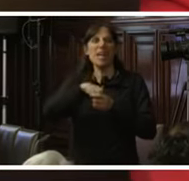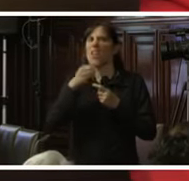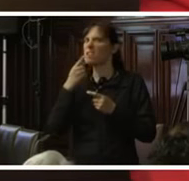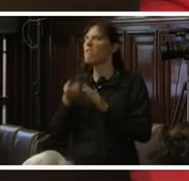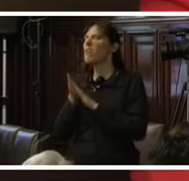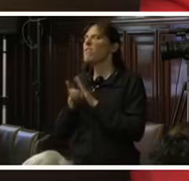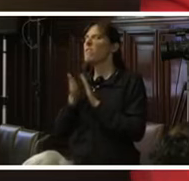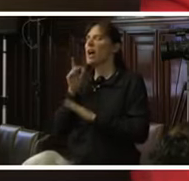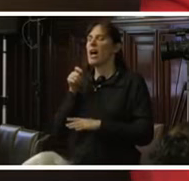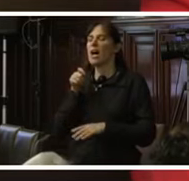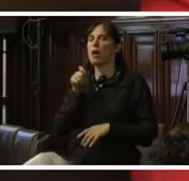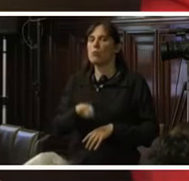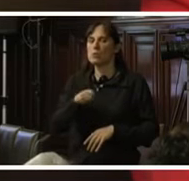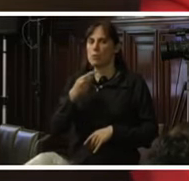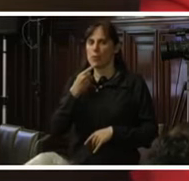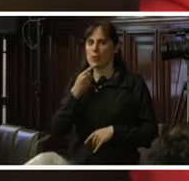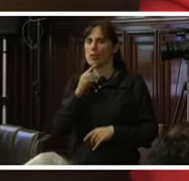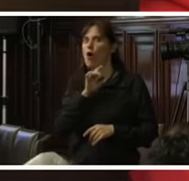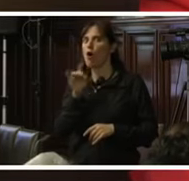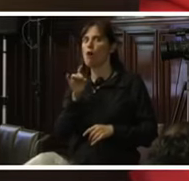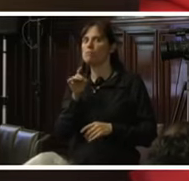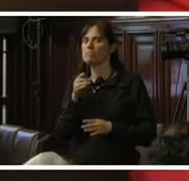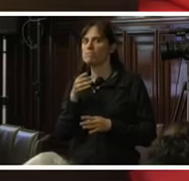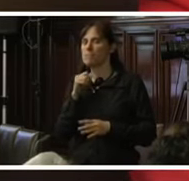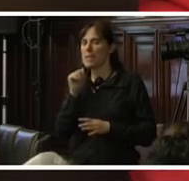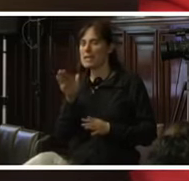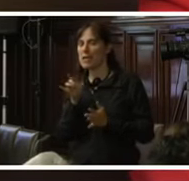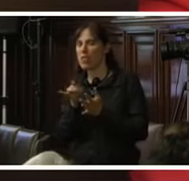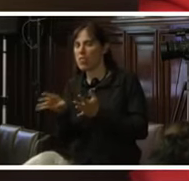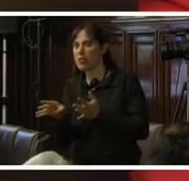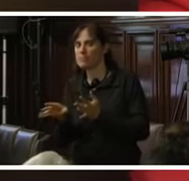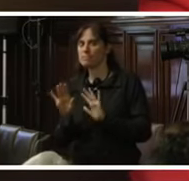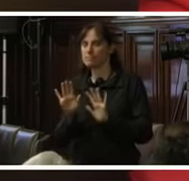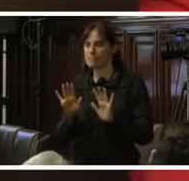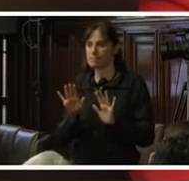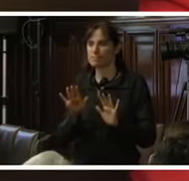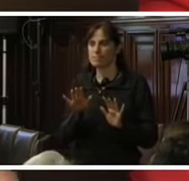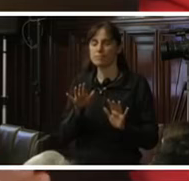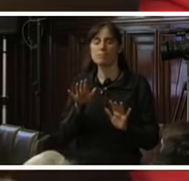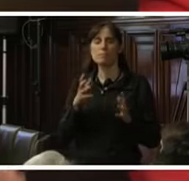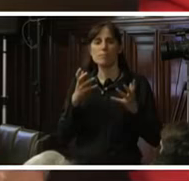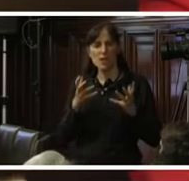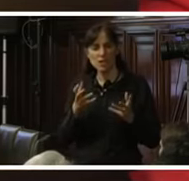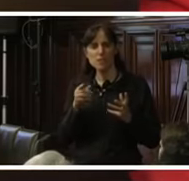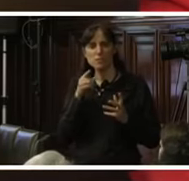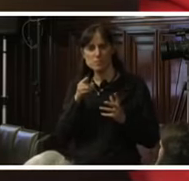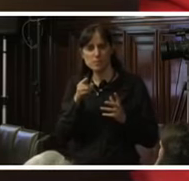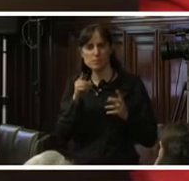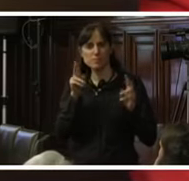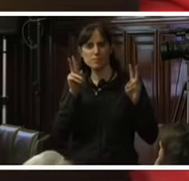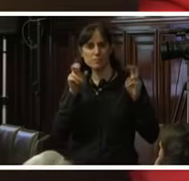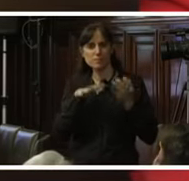o se nos amenaza con plantearlo? Entonces, en ese sentido, y para no abusar de vuestro tiempo y, a tal caso,